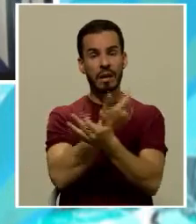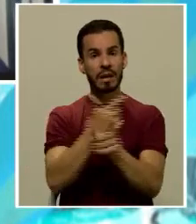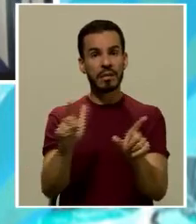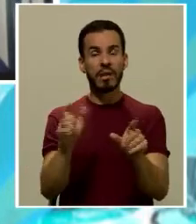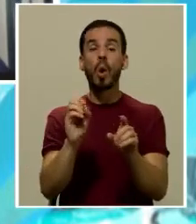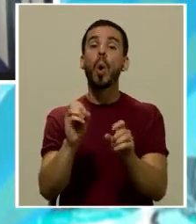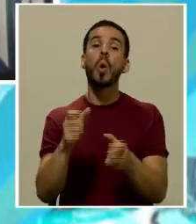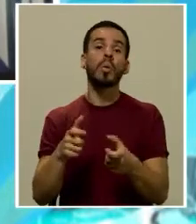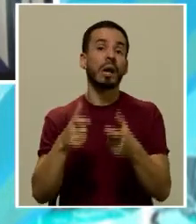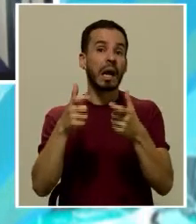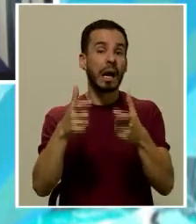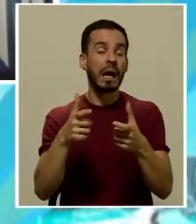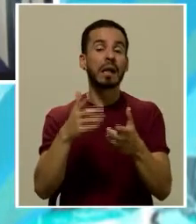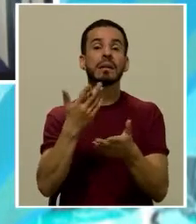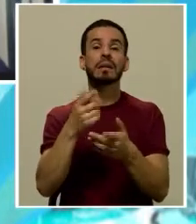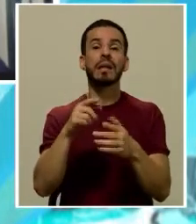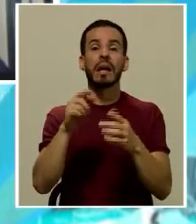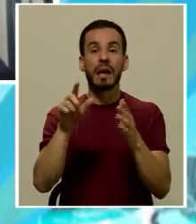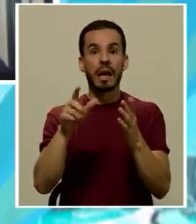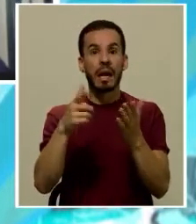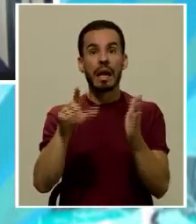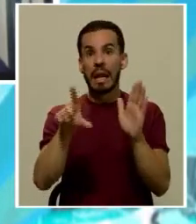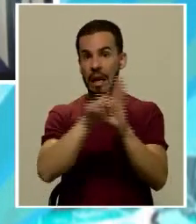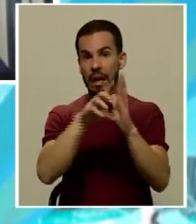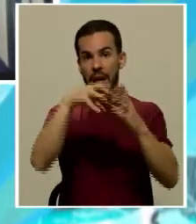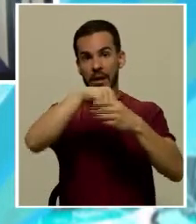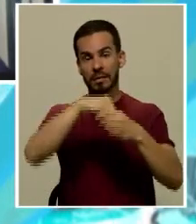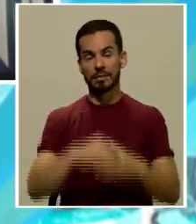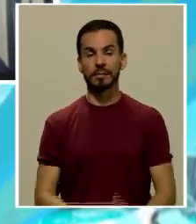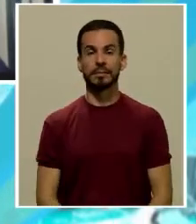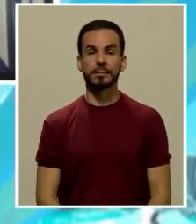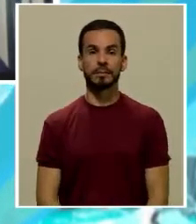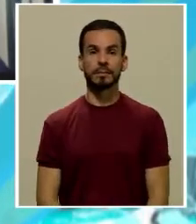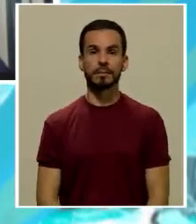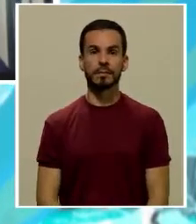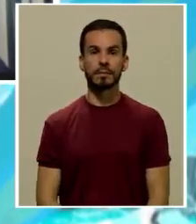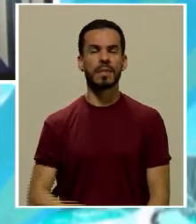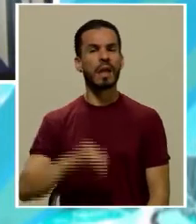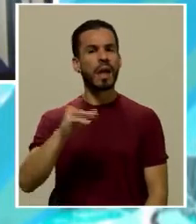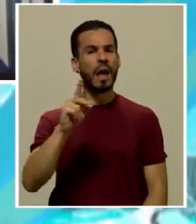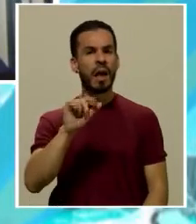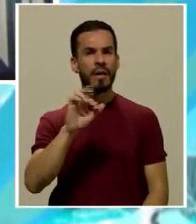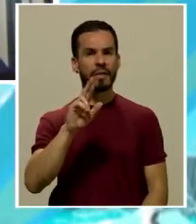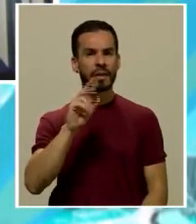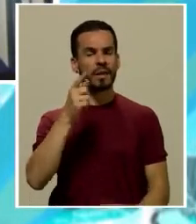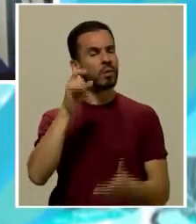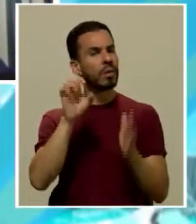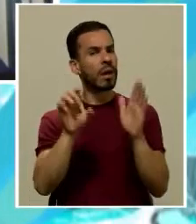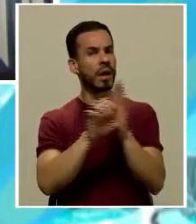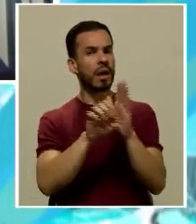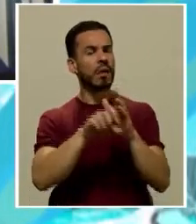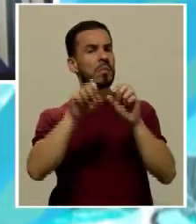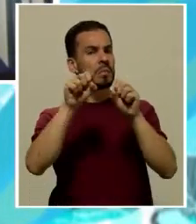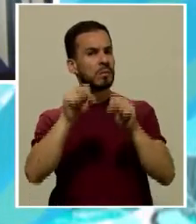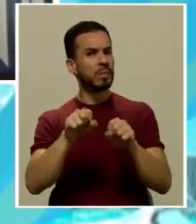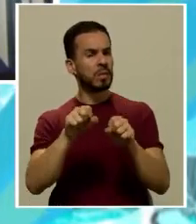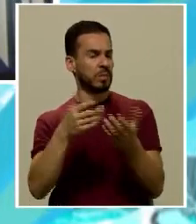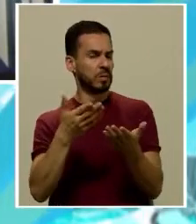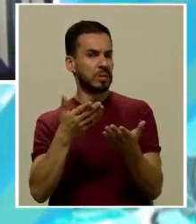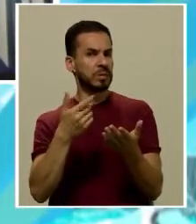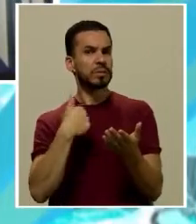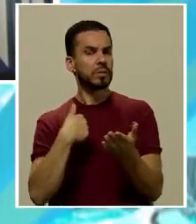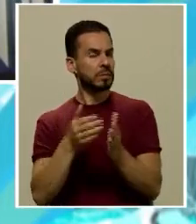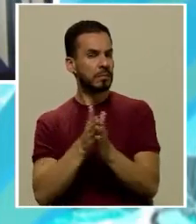o de garantías en la letra de la ley. Don Javier, un ejemplo podría ser y